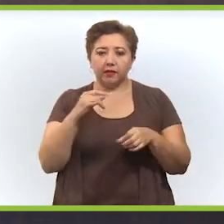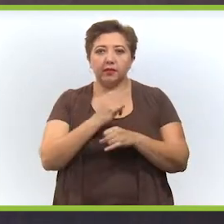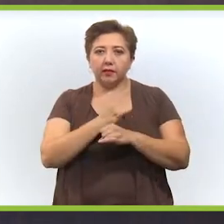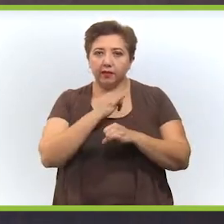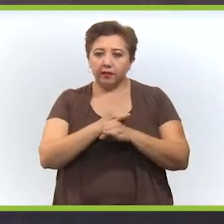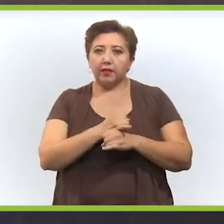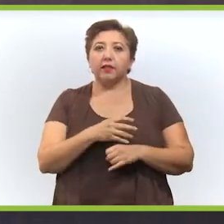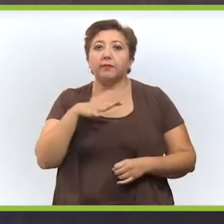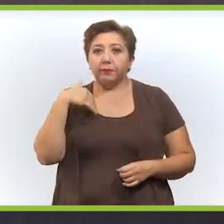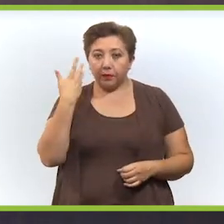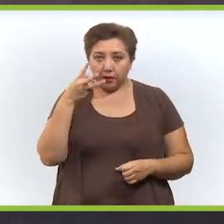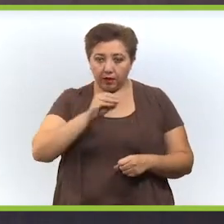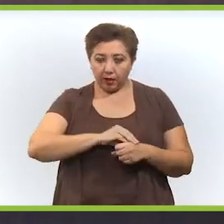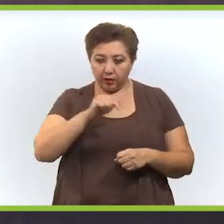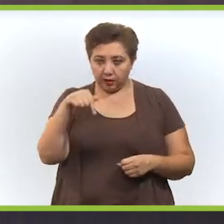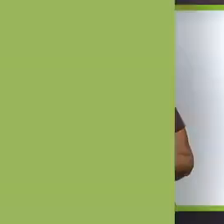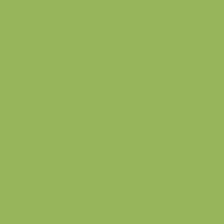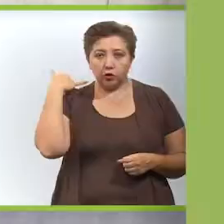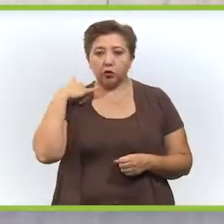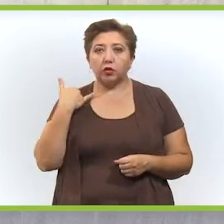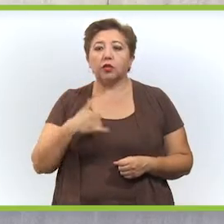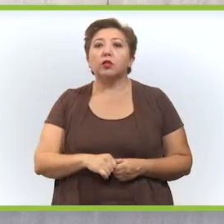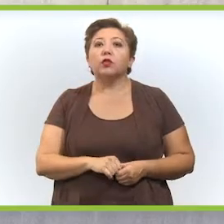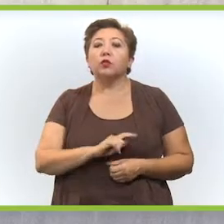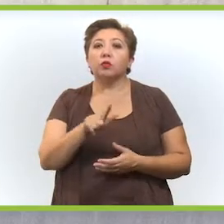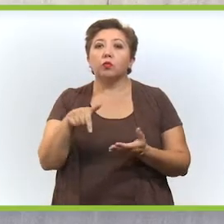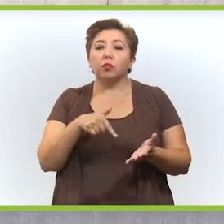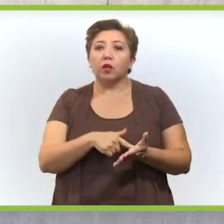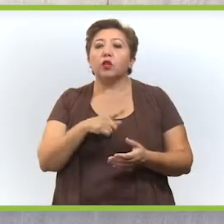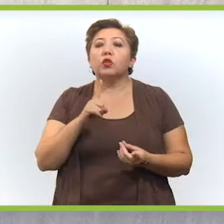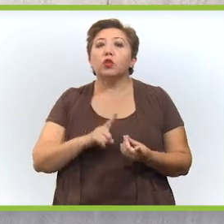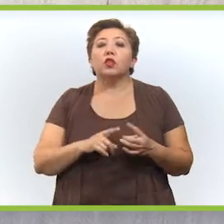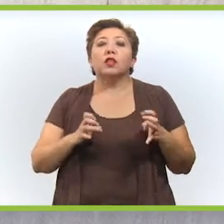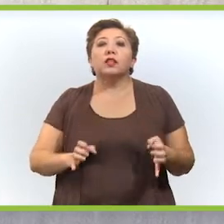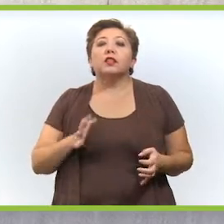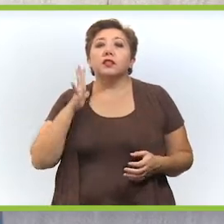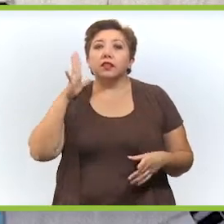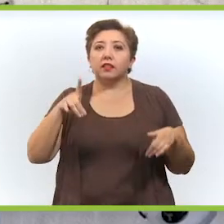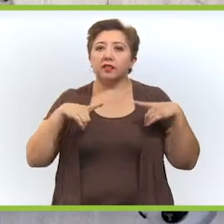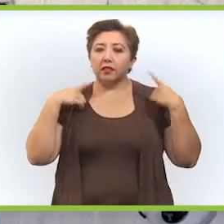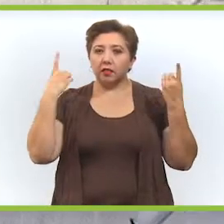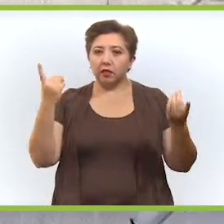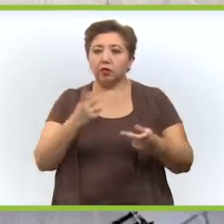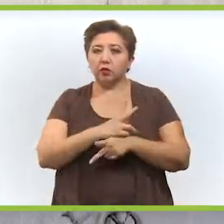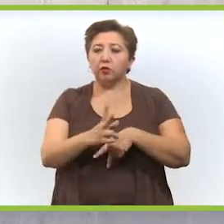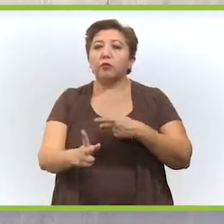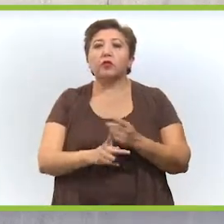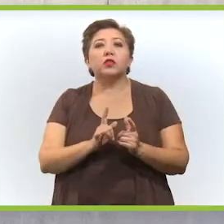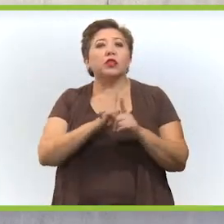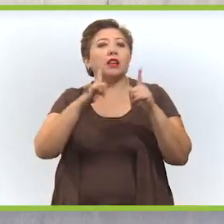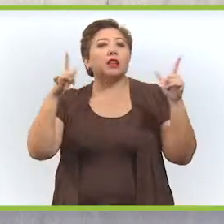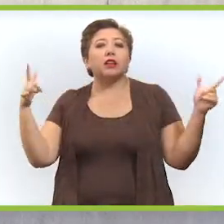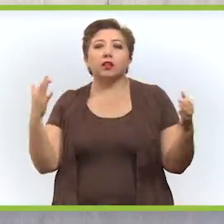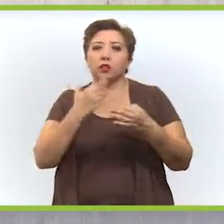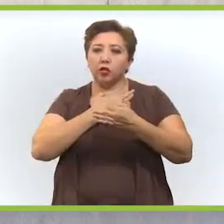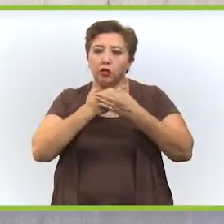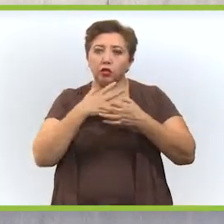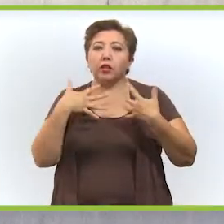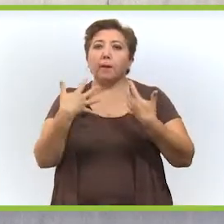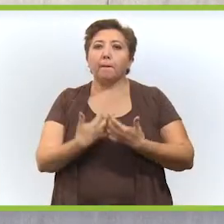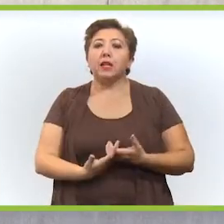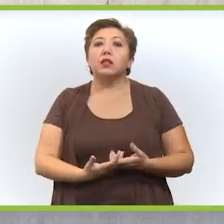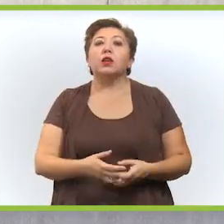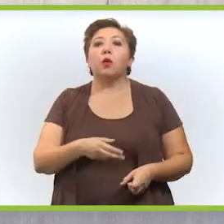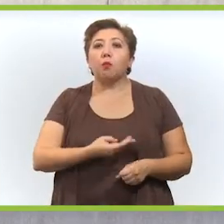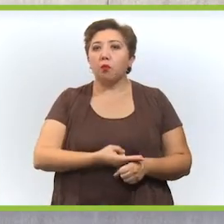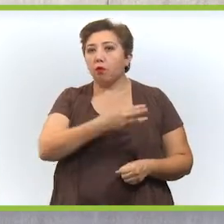través de internet, decide instalarse en Yucatán con un centro logístico desde donde va a estar distribuyendo sus productos. Esta es una gran noticia porque es una